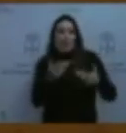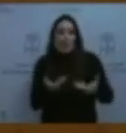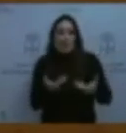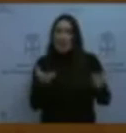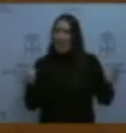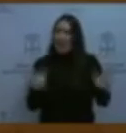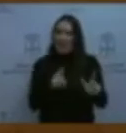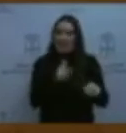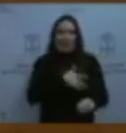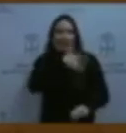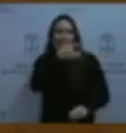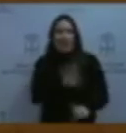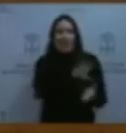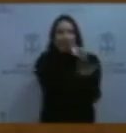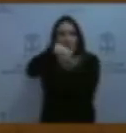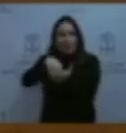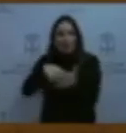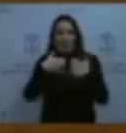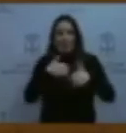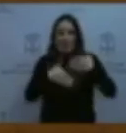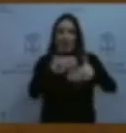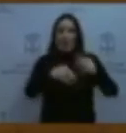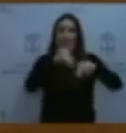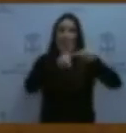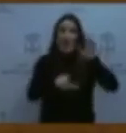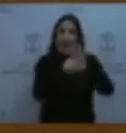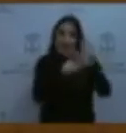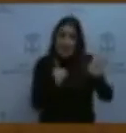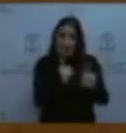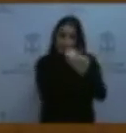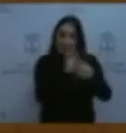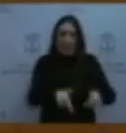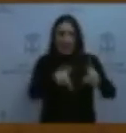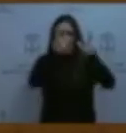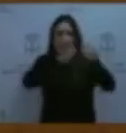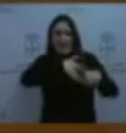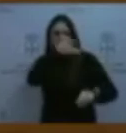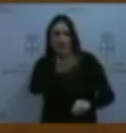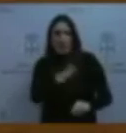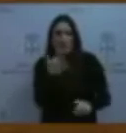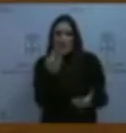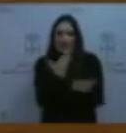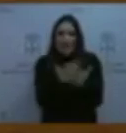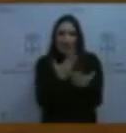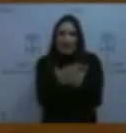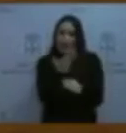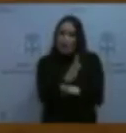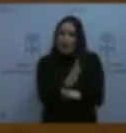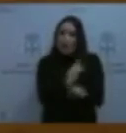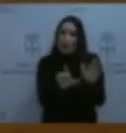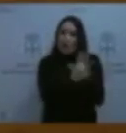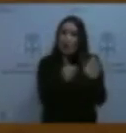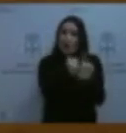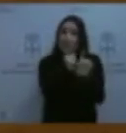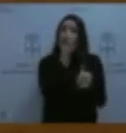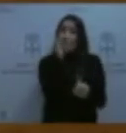se esté permitiendo a centros funcionar acometiendo obras ilegales y que está mostrado que fueron ilegales, porque recuerdo que, además, hubo un